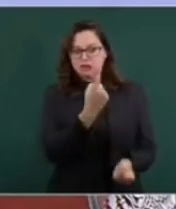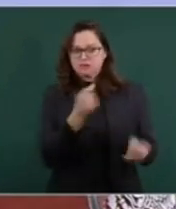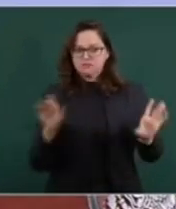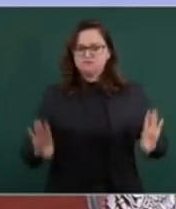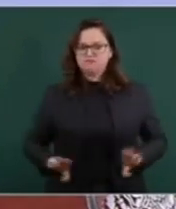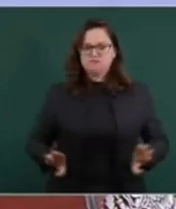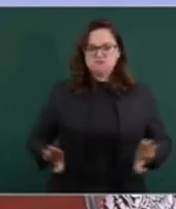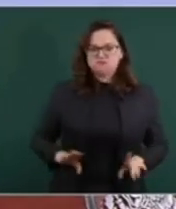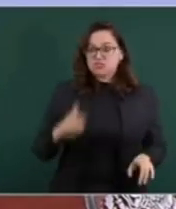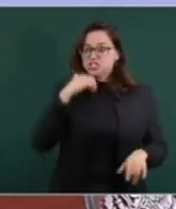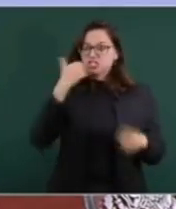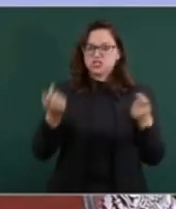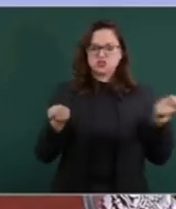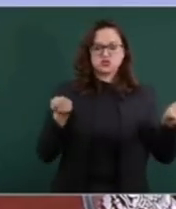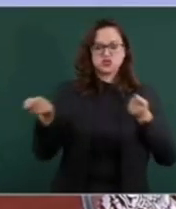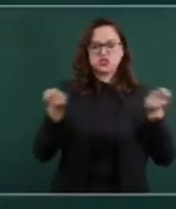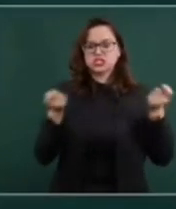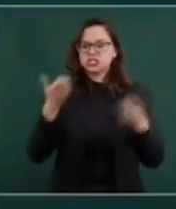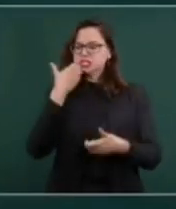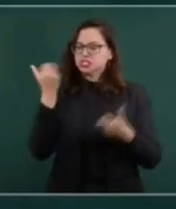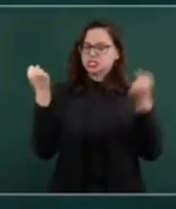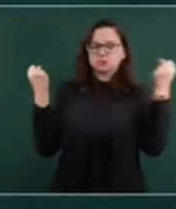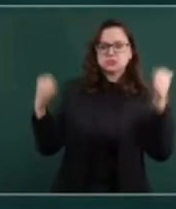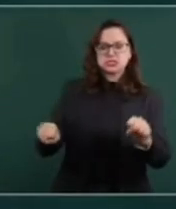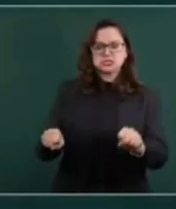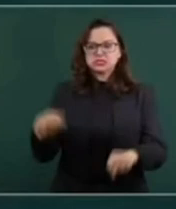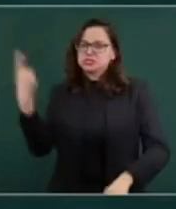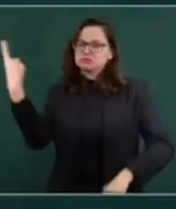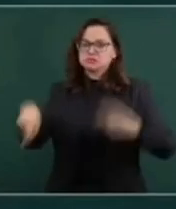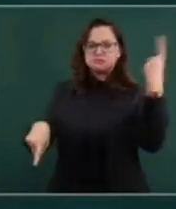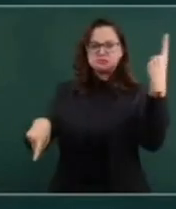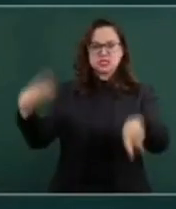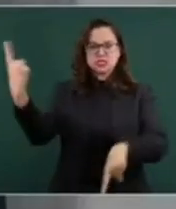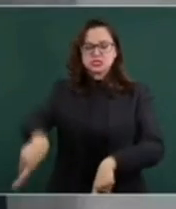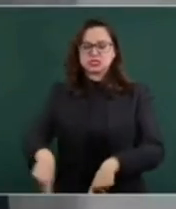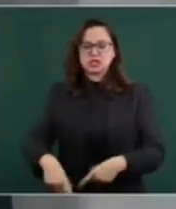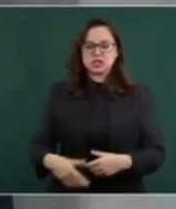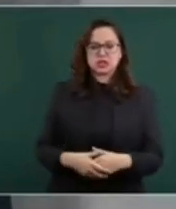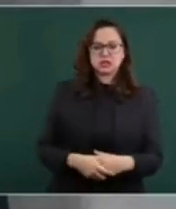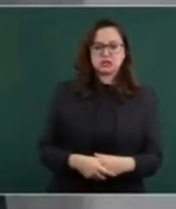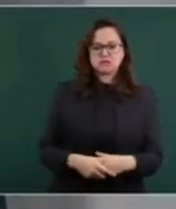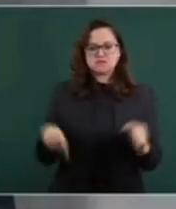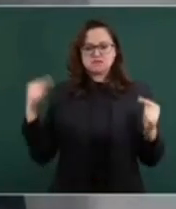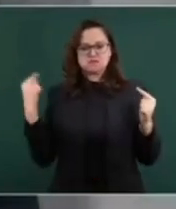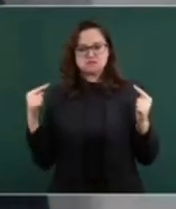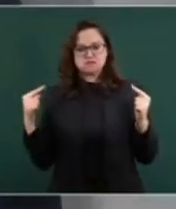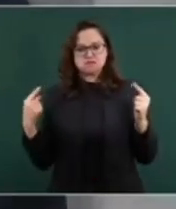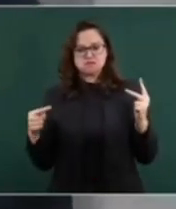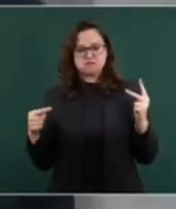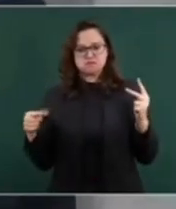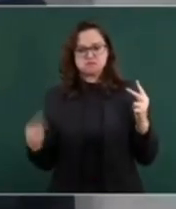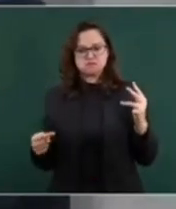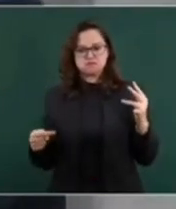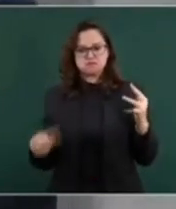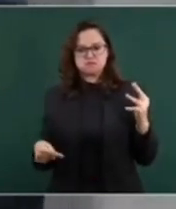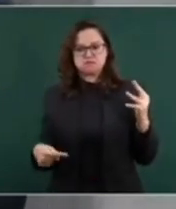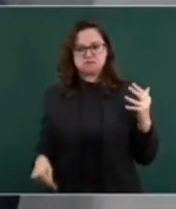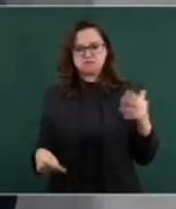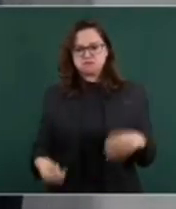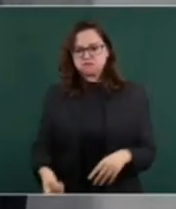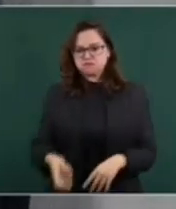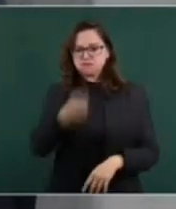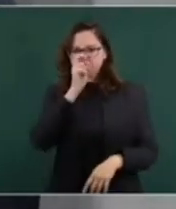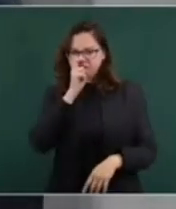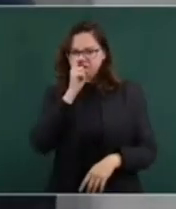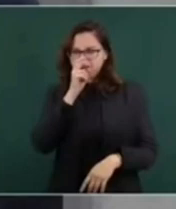Y a ver, vamos a dictar las siguientes medidas, engarrótense